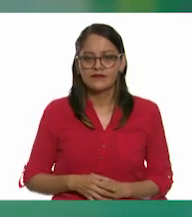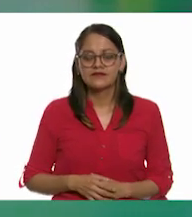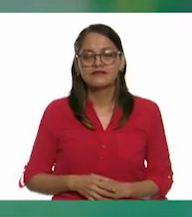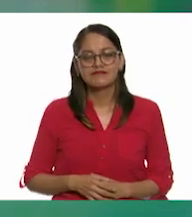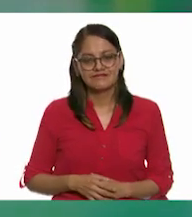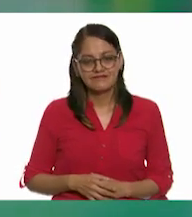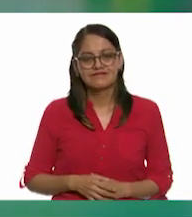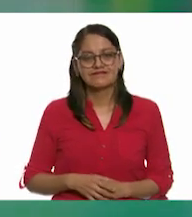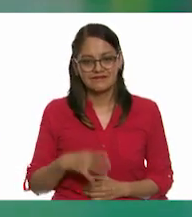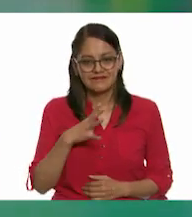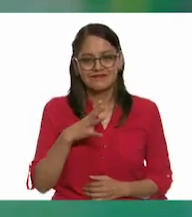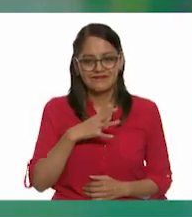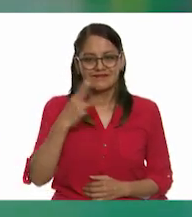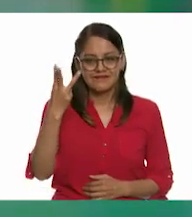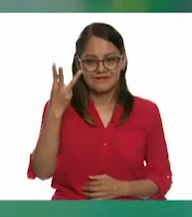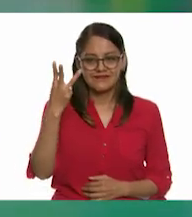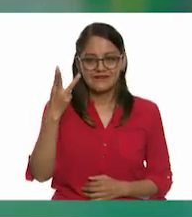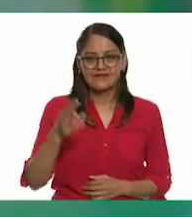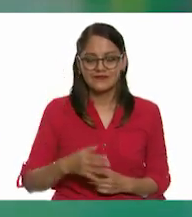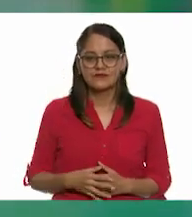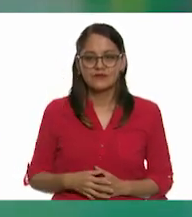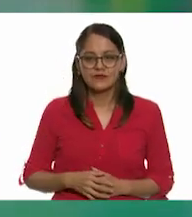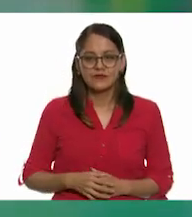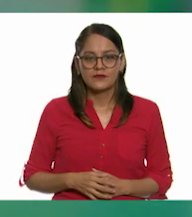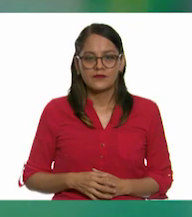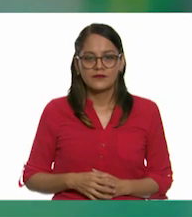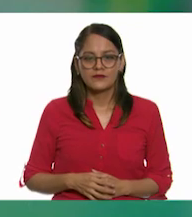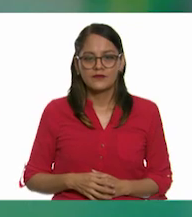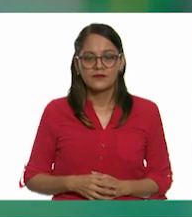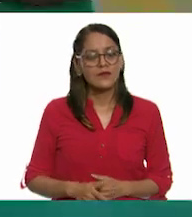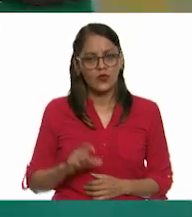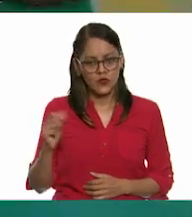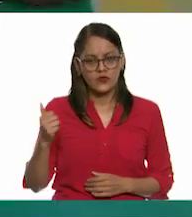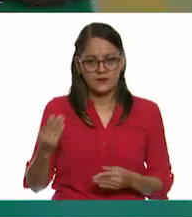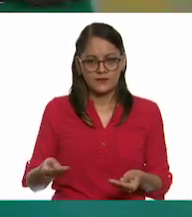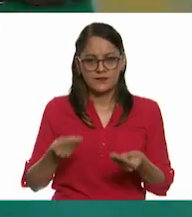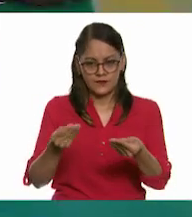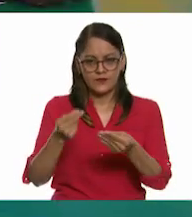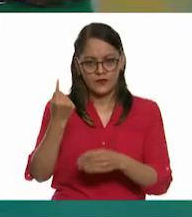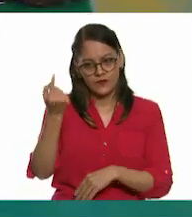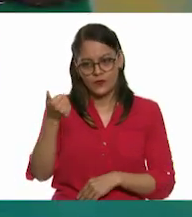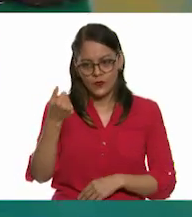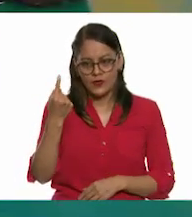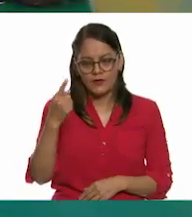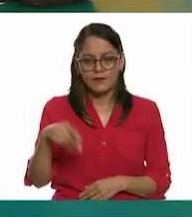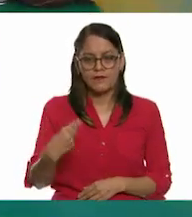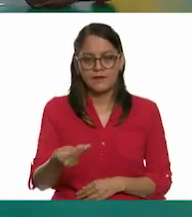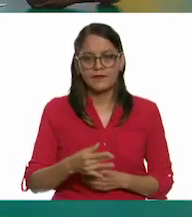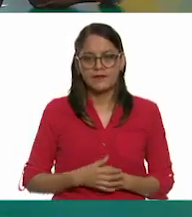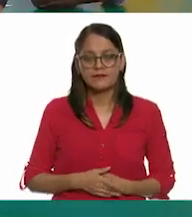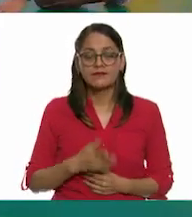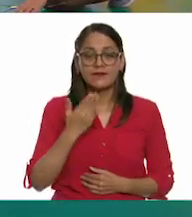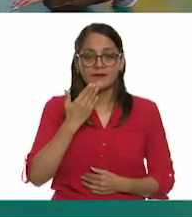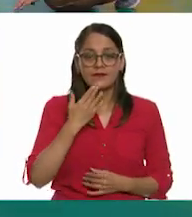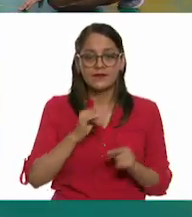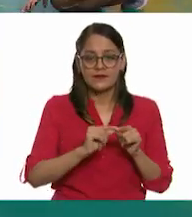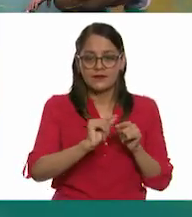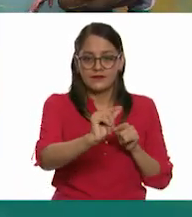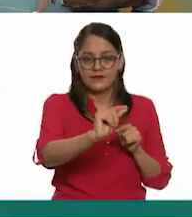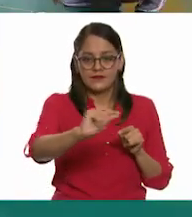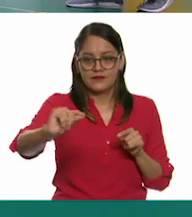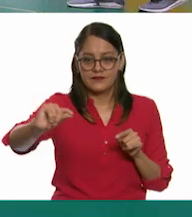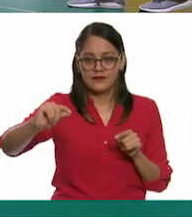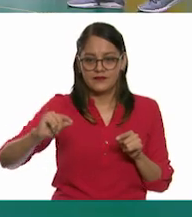Sí, la mía tiene tres. Ok. En dado caso, te podemos pasar una. Me parece muy bien. Ya tengo pegada la primera